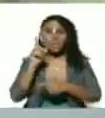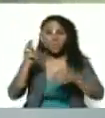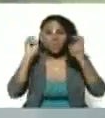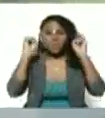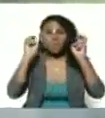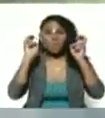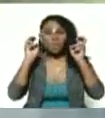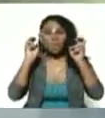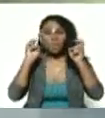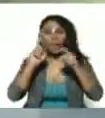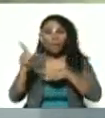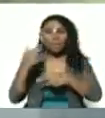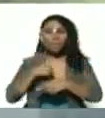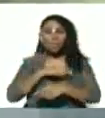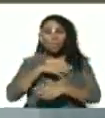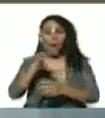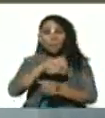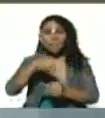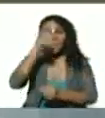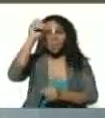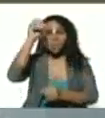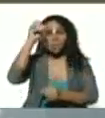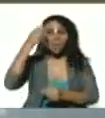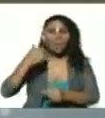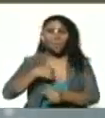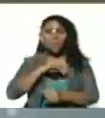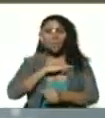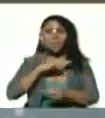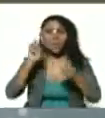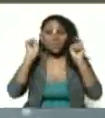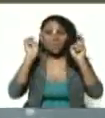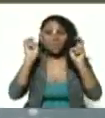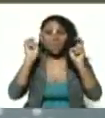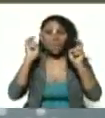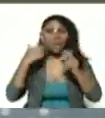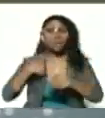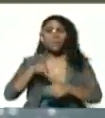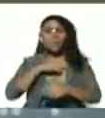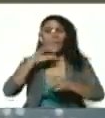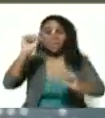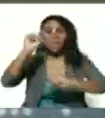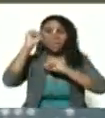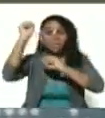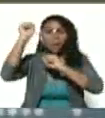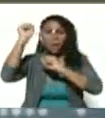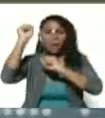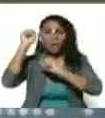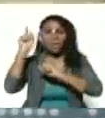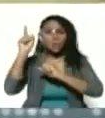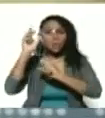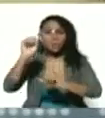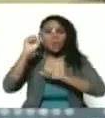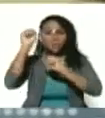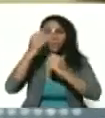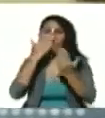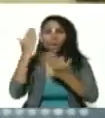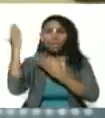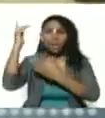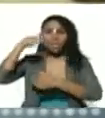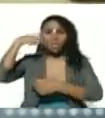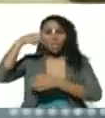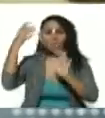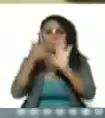es nuestro espíritu y nuestra causa. Y nuestra victoria es su victoria. Vamos a ver el video.